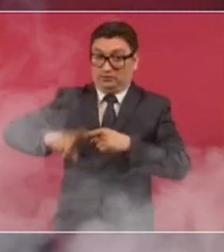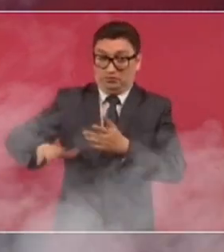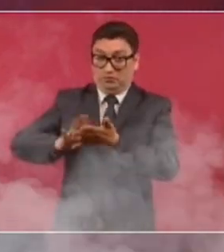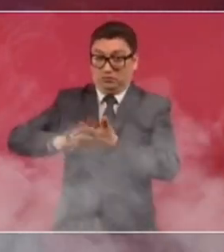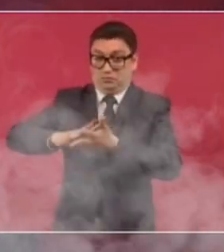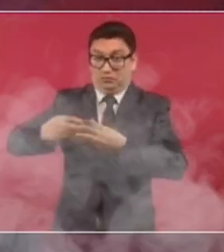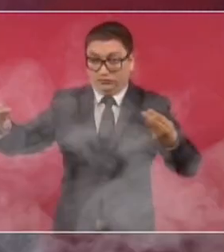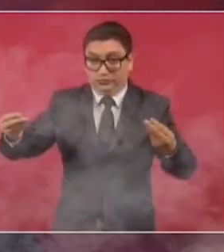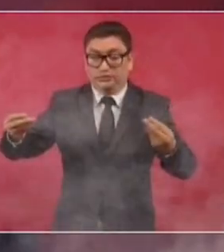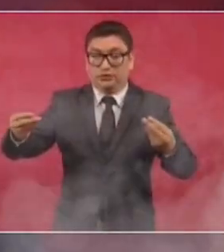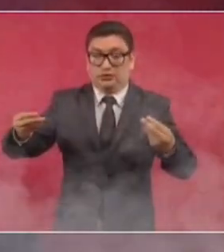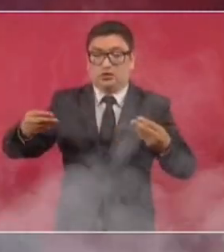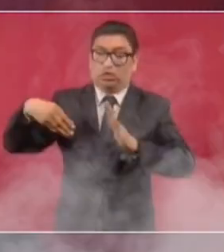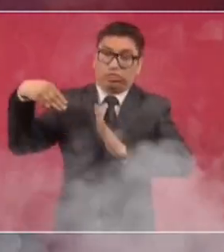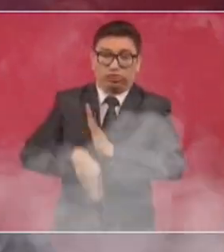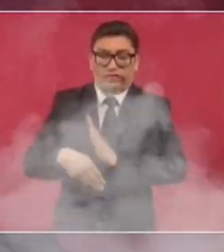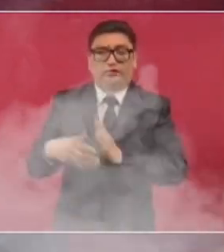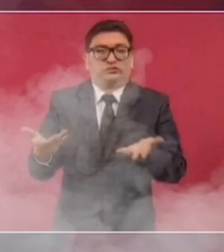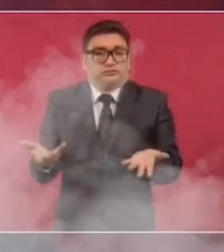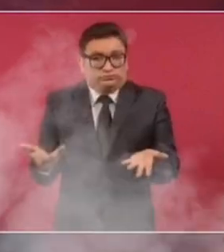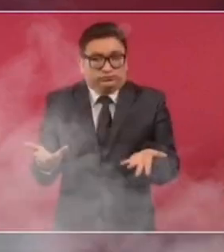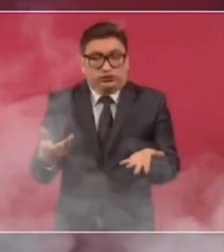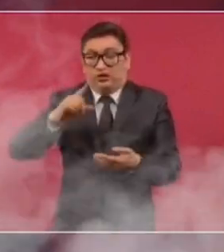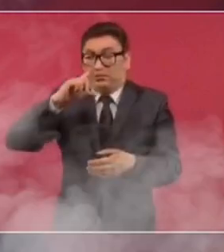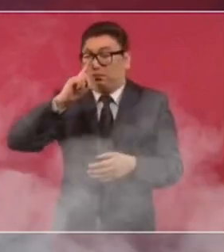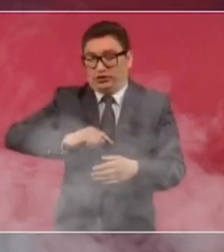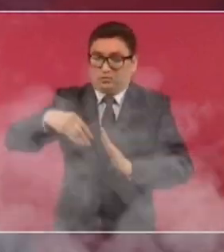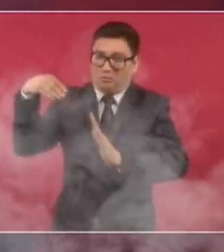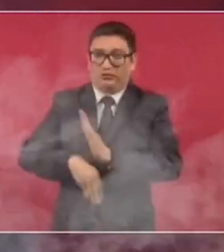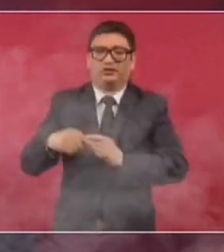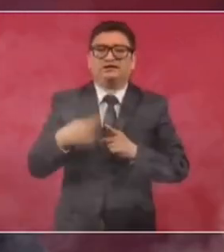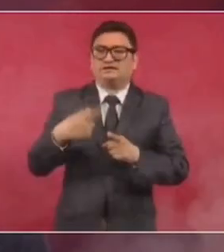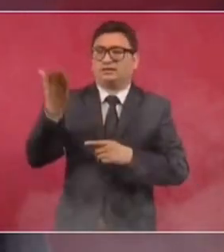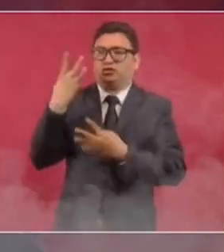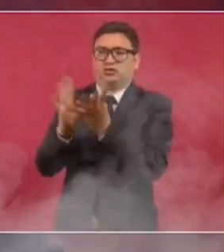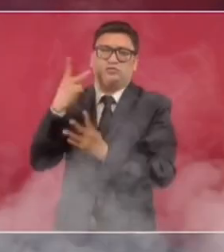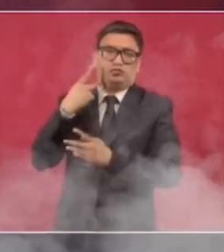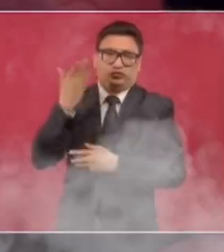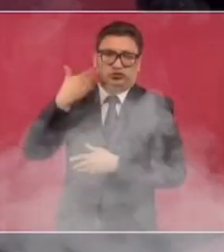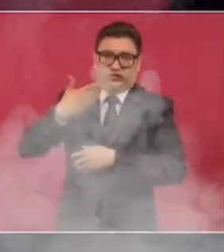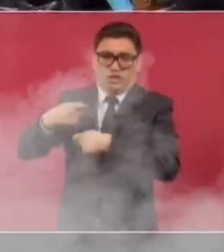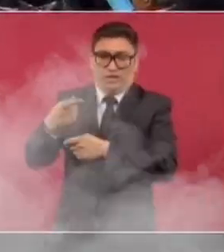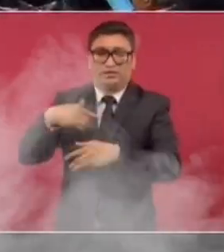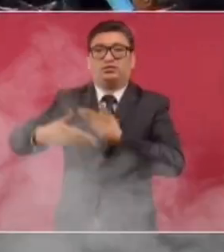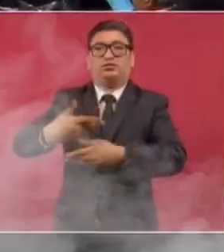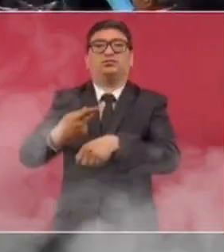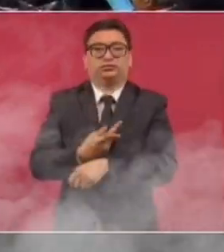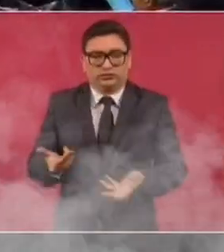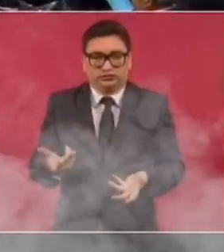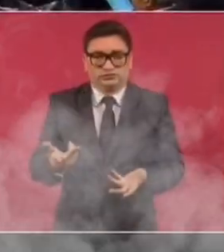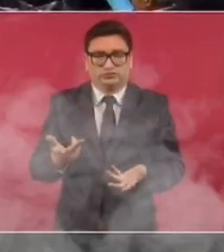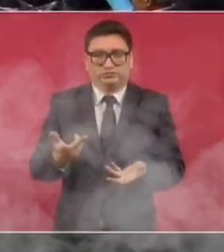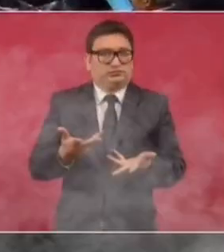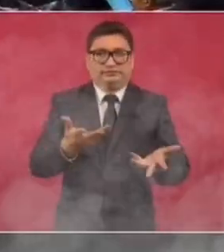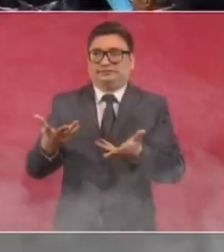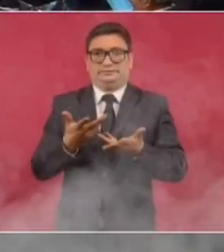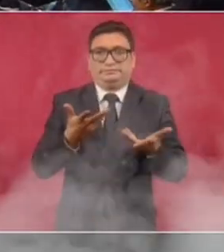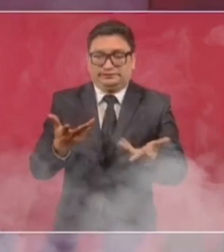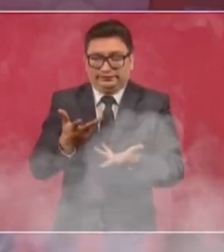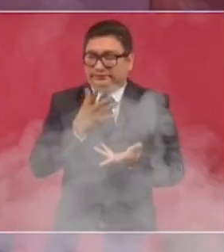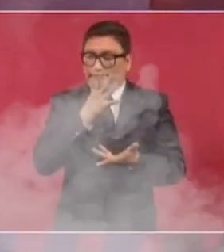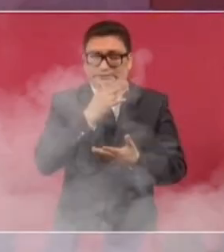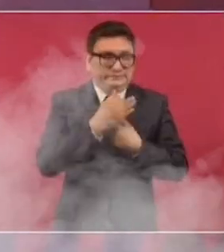de Electricidad o se debilita, si fracasa como querían los neoliberales, entonces nos quedamos en estado de indefensión